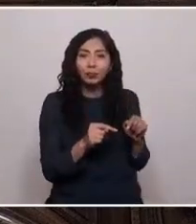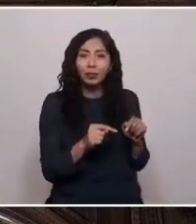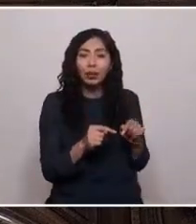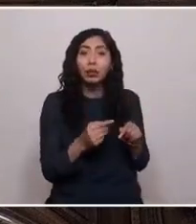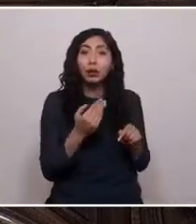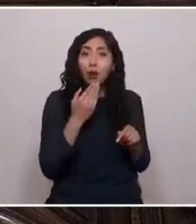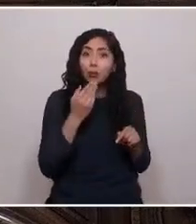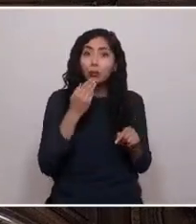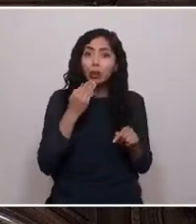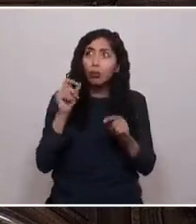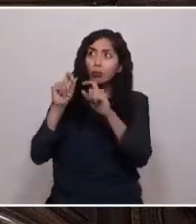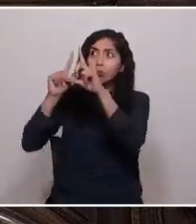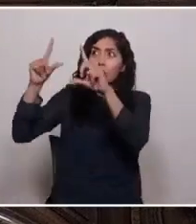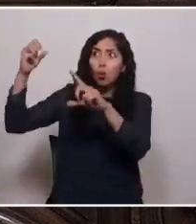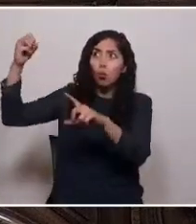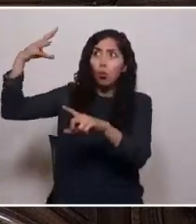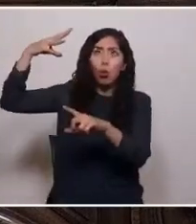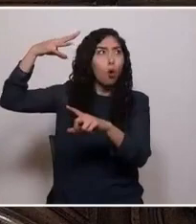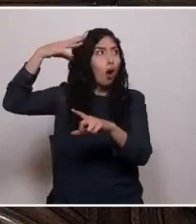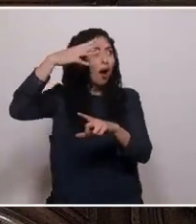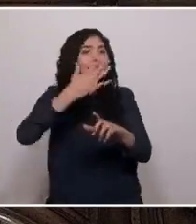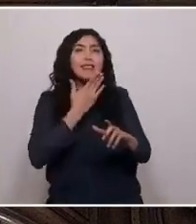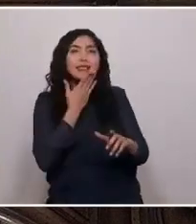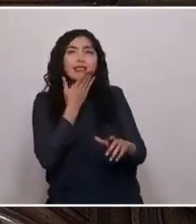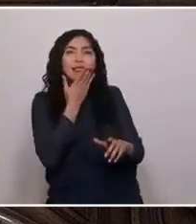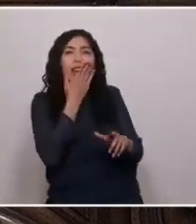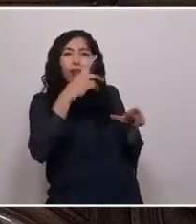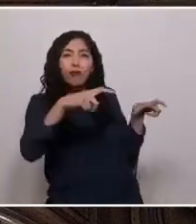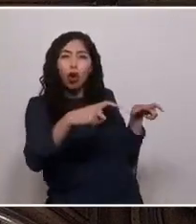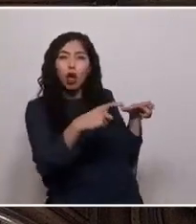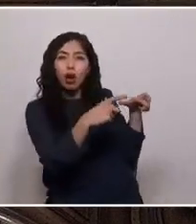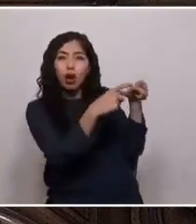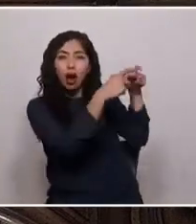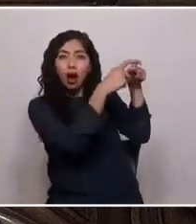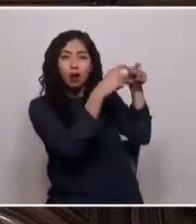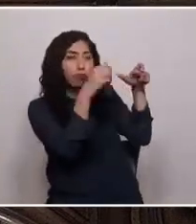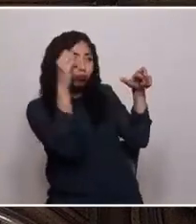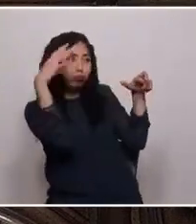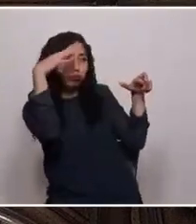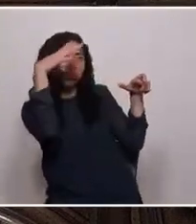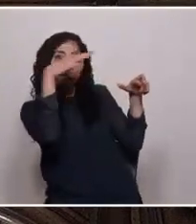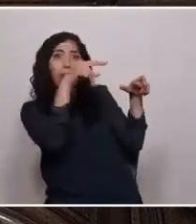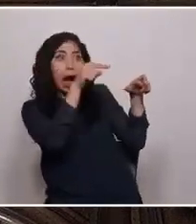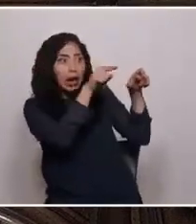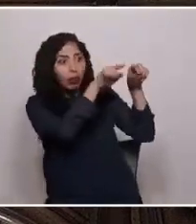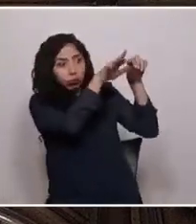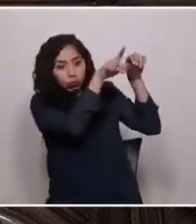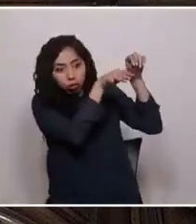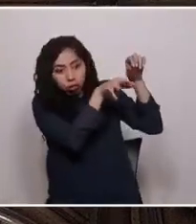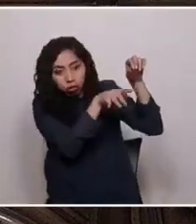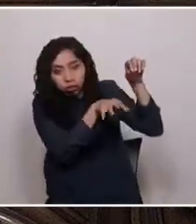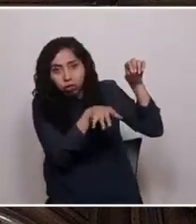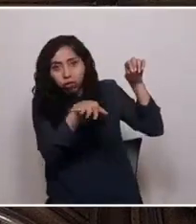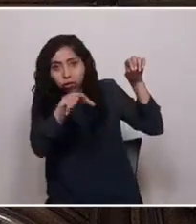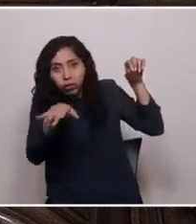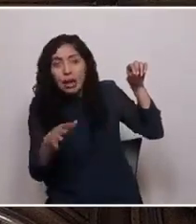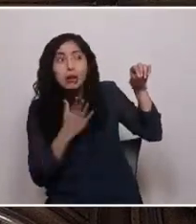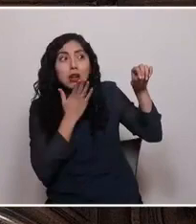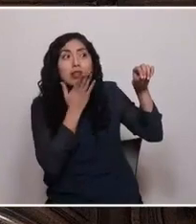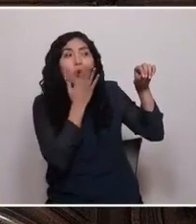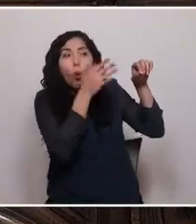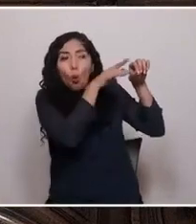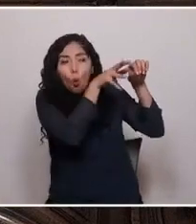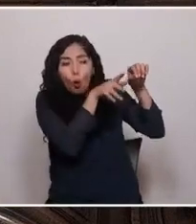Ilumina la nieve de los conos volcánicos del Mocho Xochuenco. Allí nacen los ríos de origen glaciar que son arterias